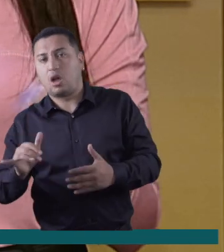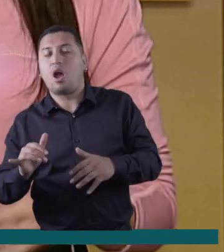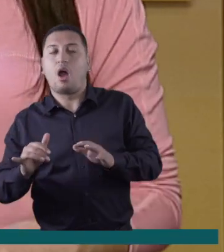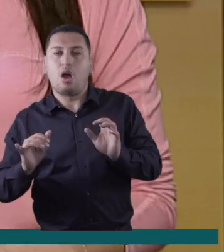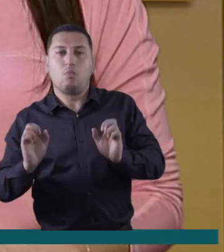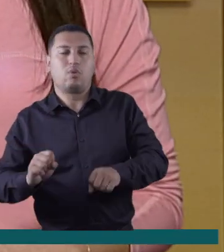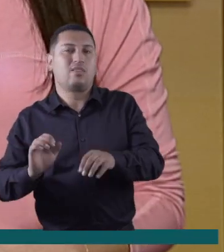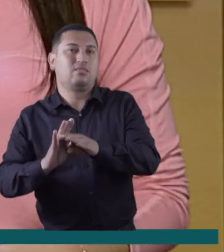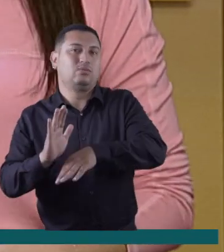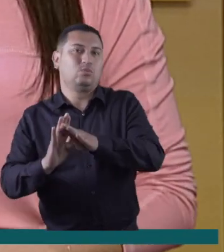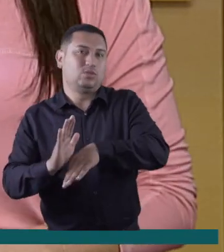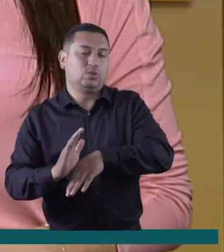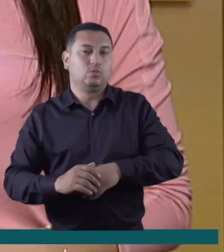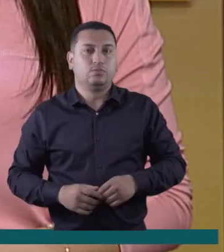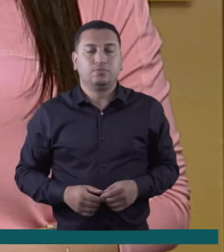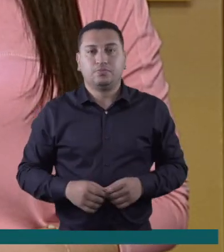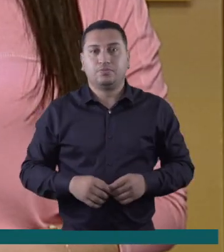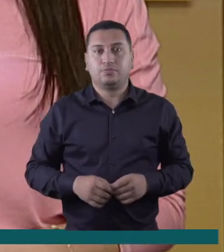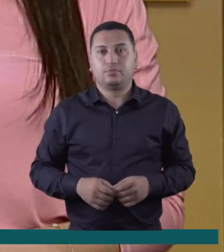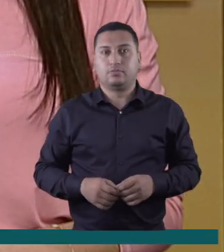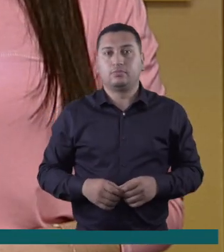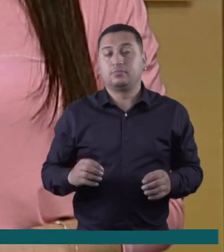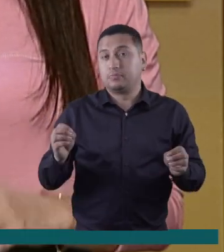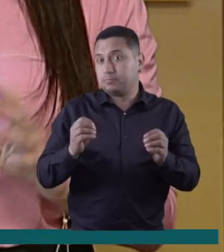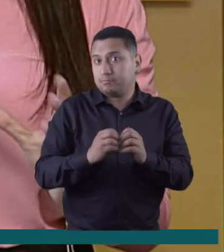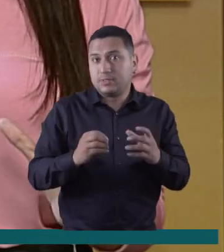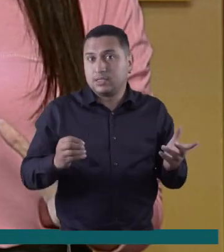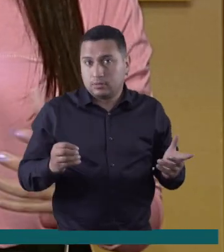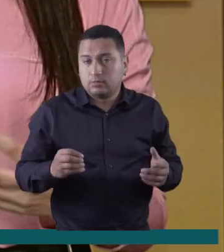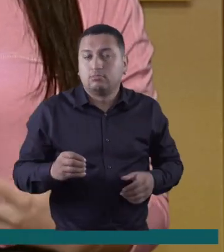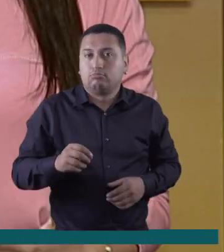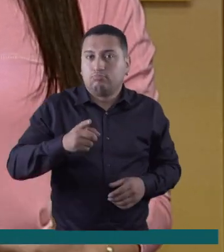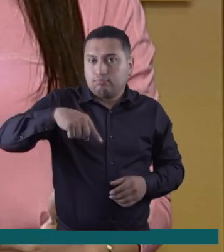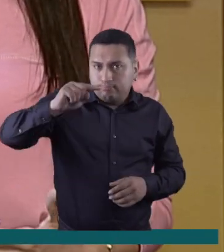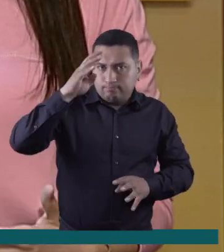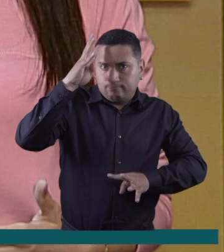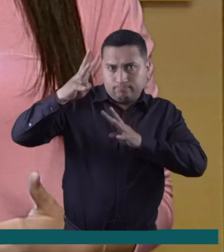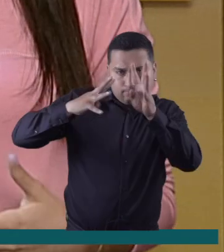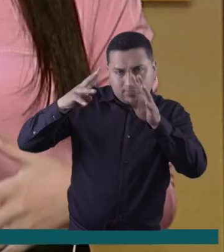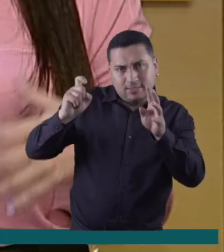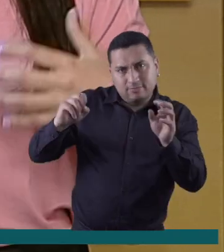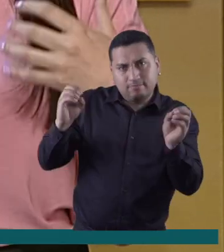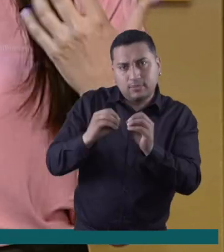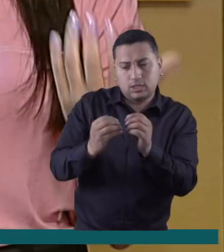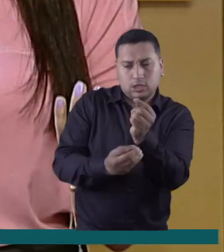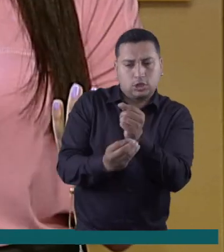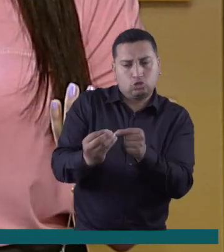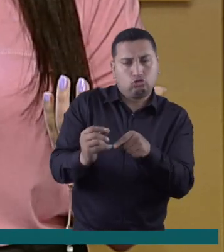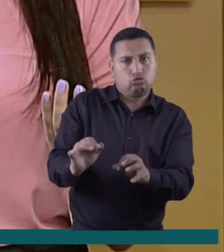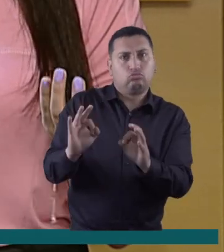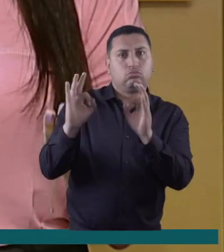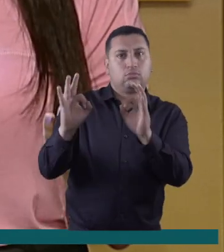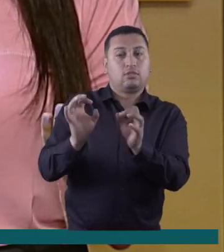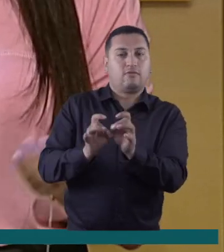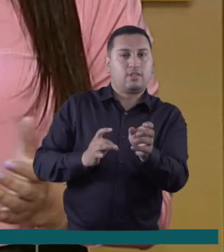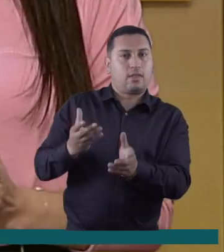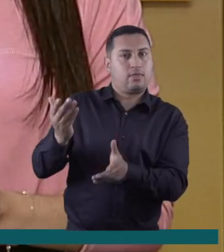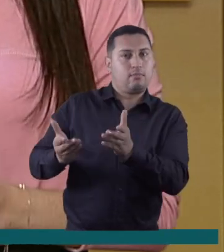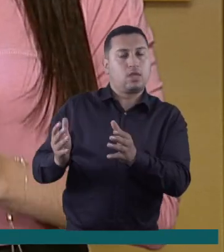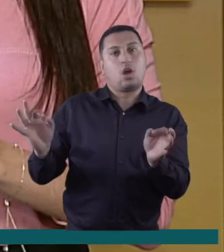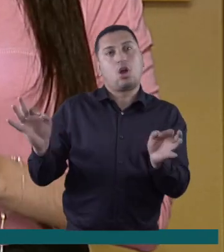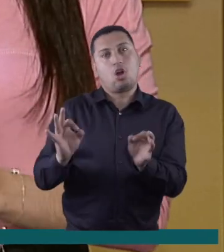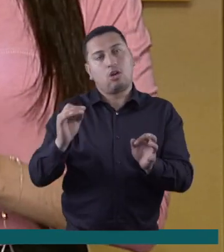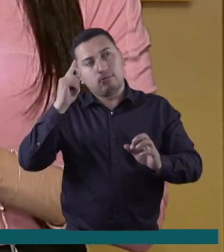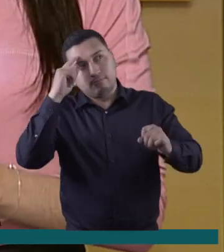transcurso con tu emprendimiento. Cabe resaltar que se vale utilizar al máximo la creatividad. Desde diseños exclusivos según sea la fecha,